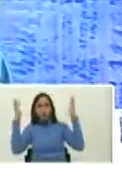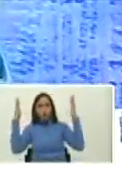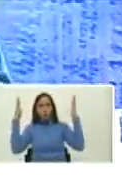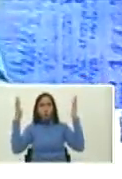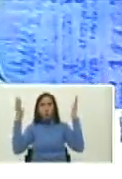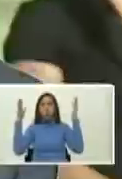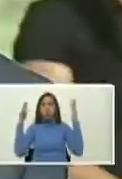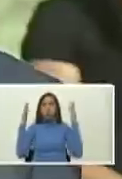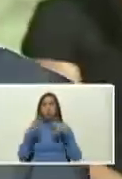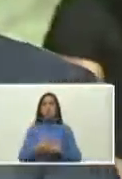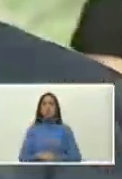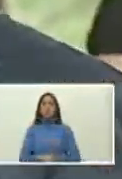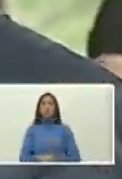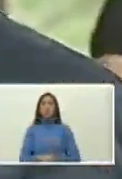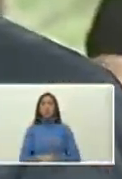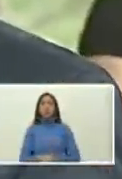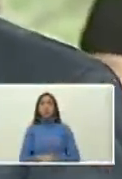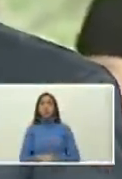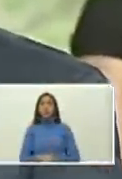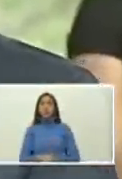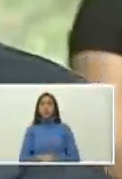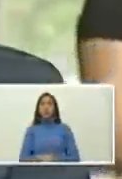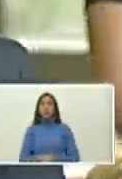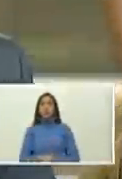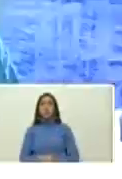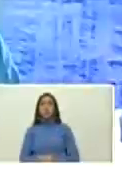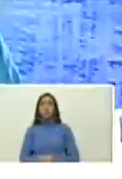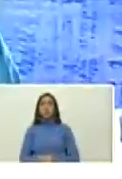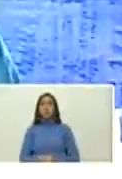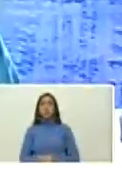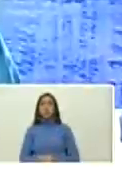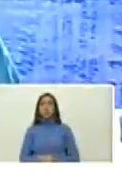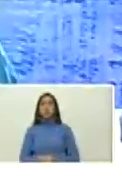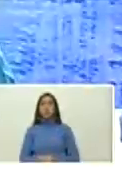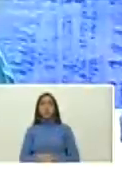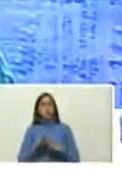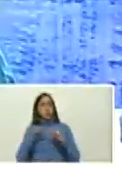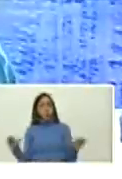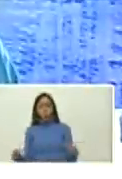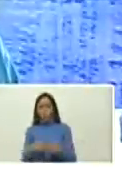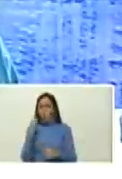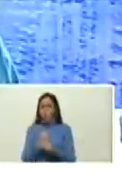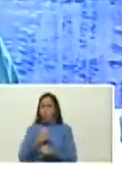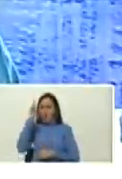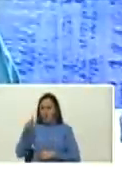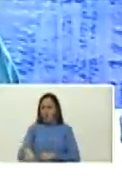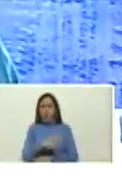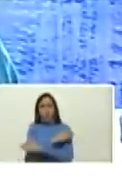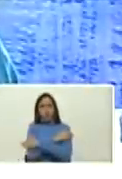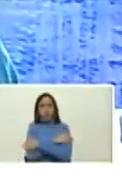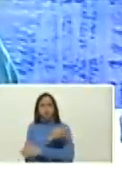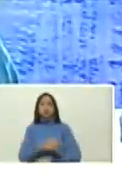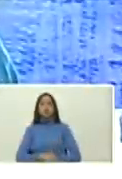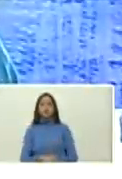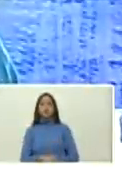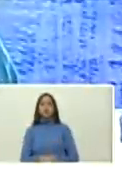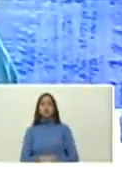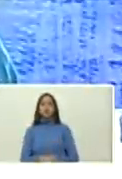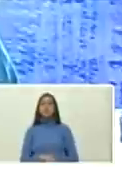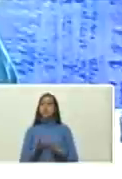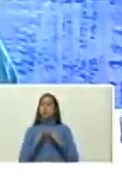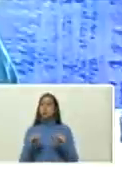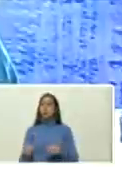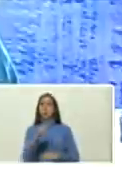Benjamín Villegas, Poljá y todo su equipo de trabajo. Todos los